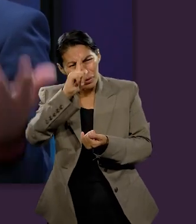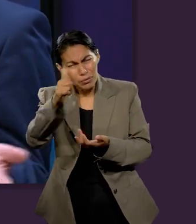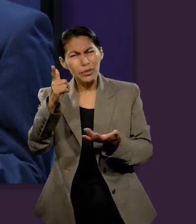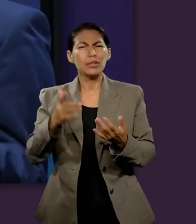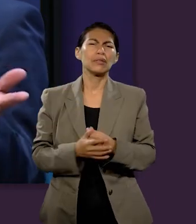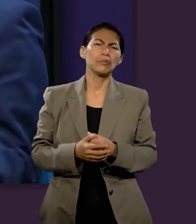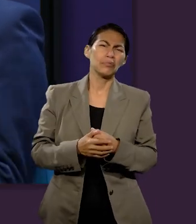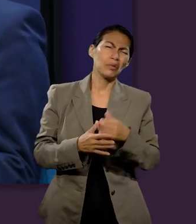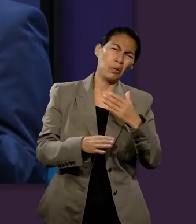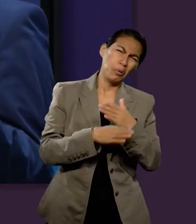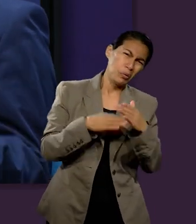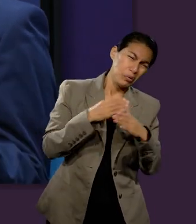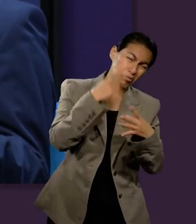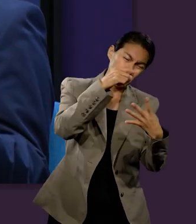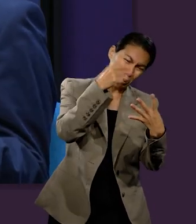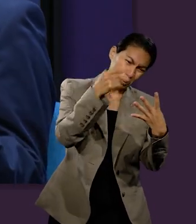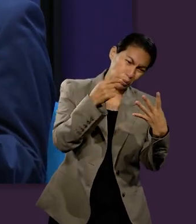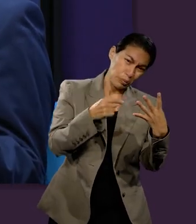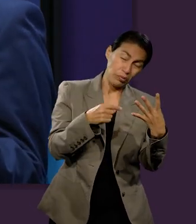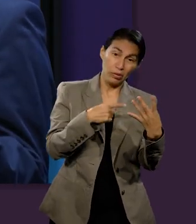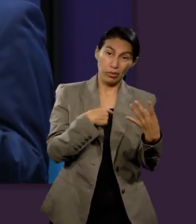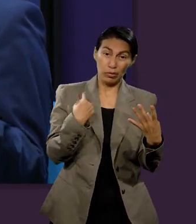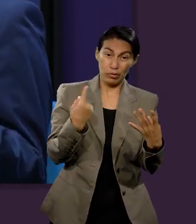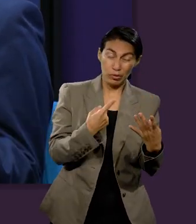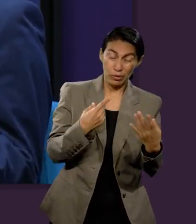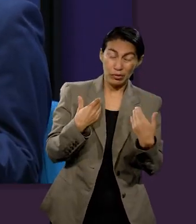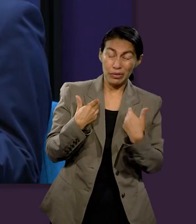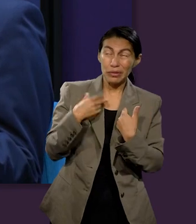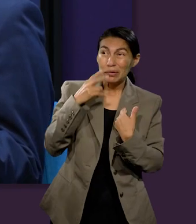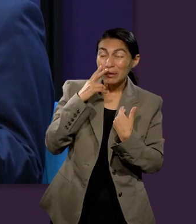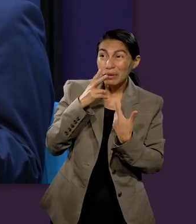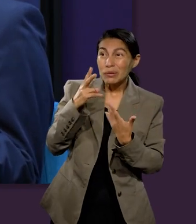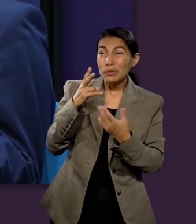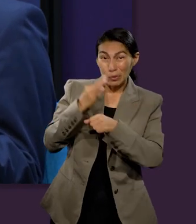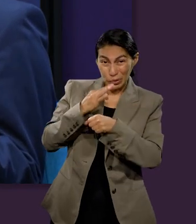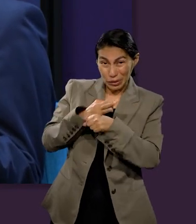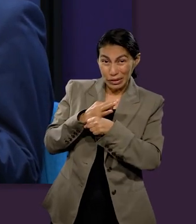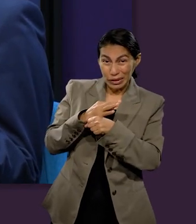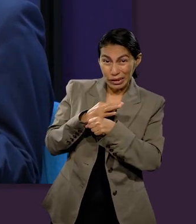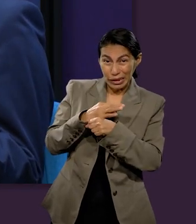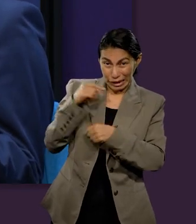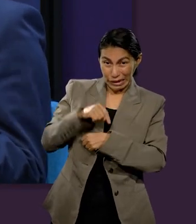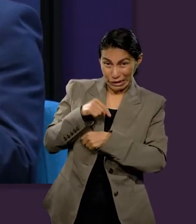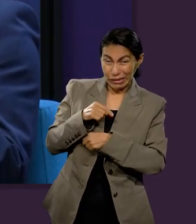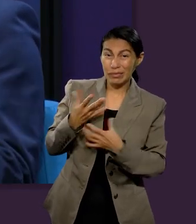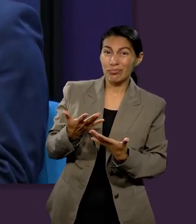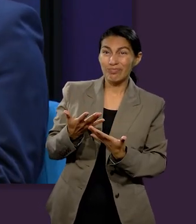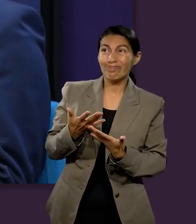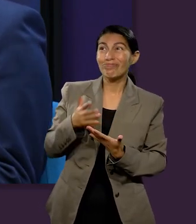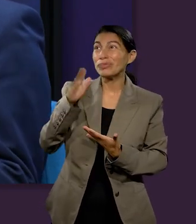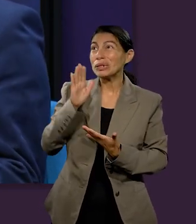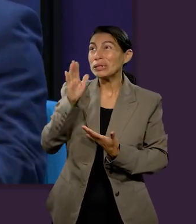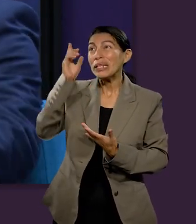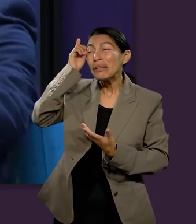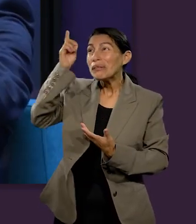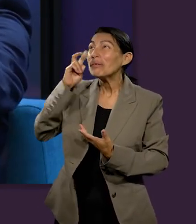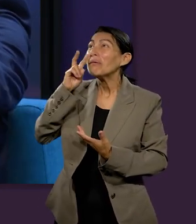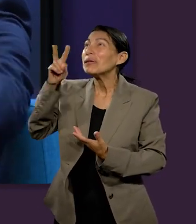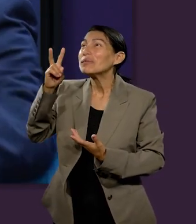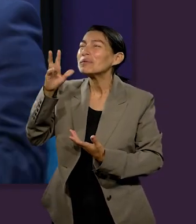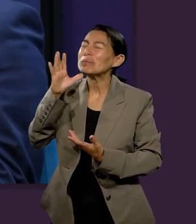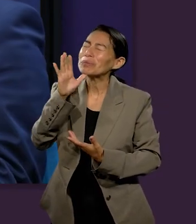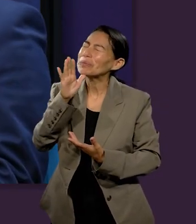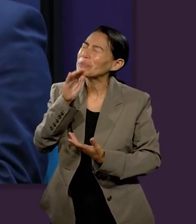Dios es espíritu. Entonces, hay muchas cosas que, si la miramos desde nuestra perspectiva